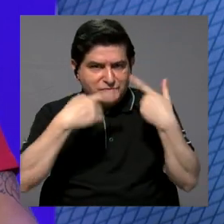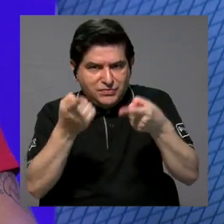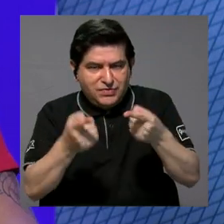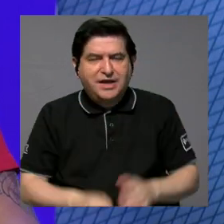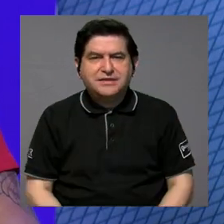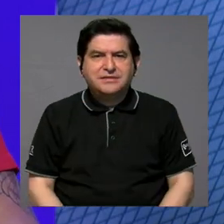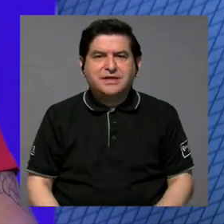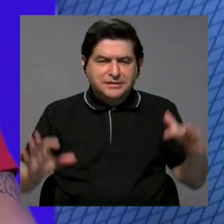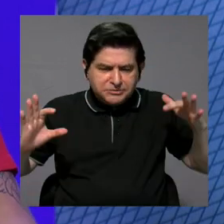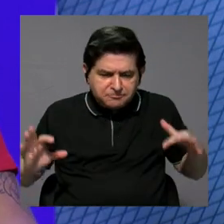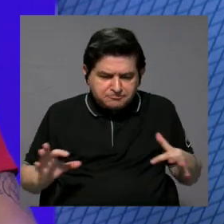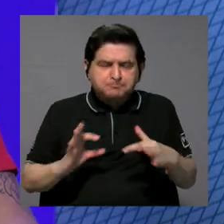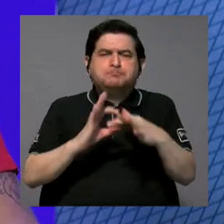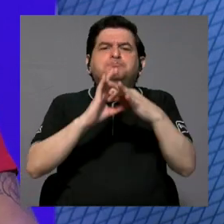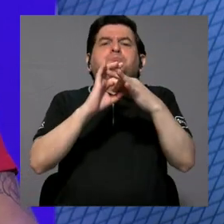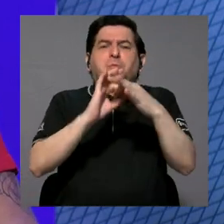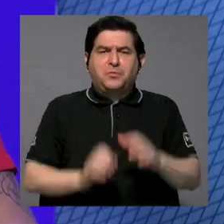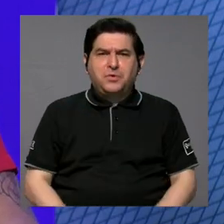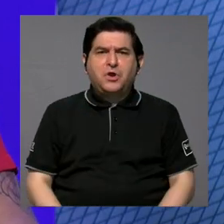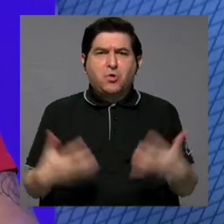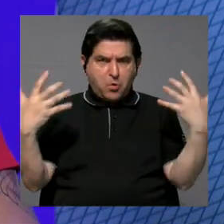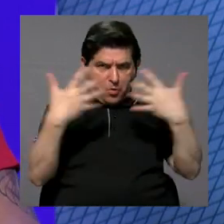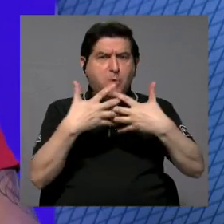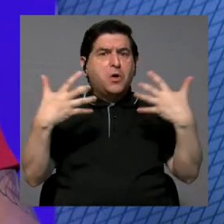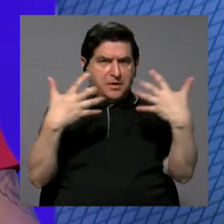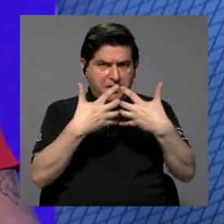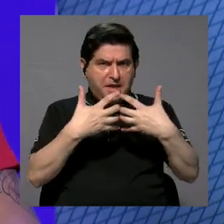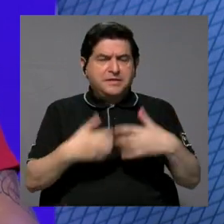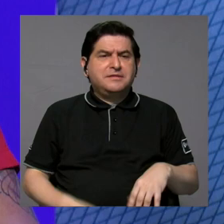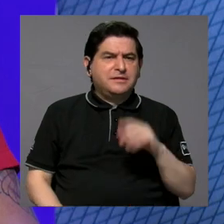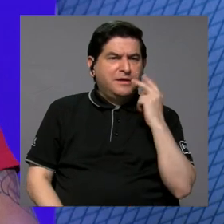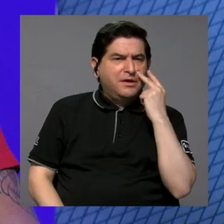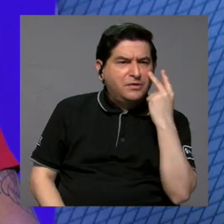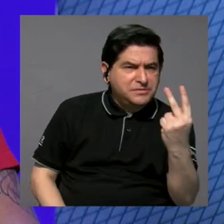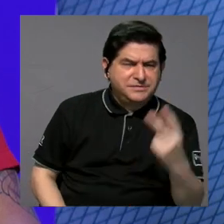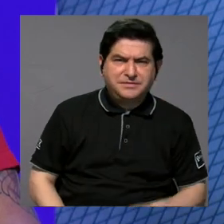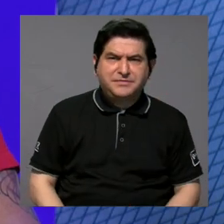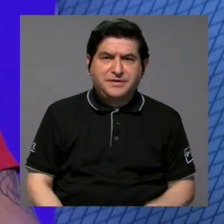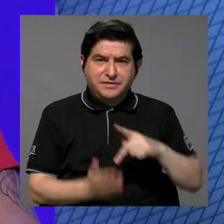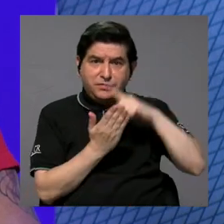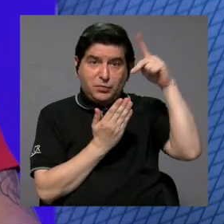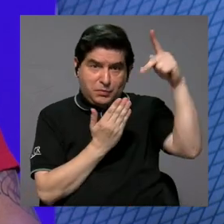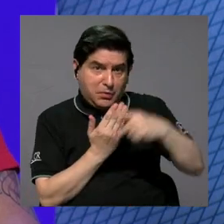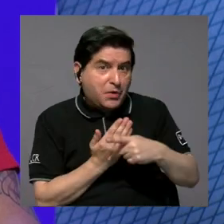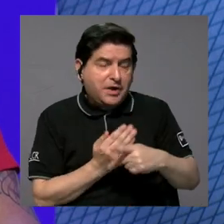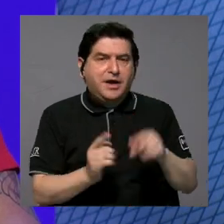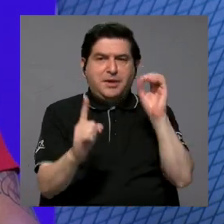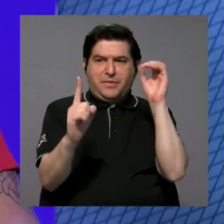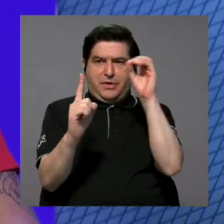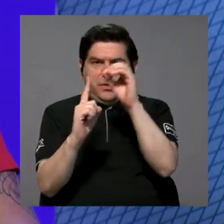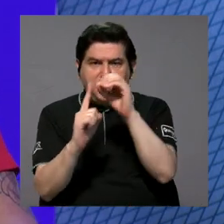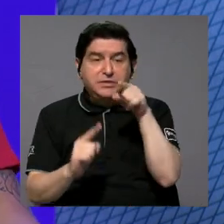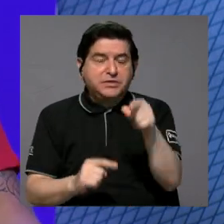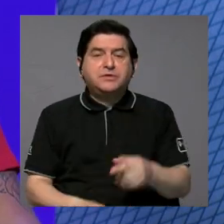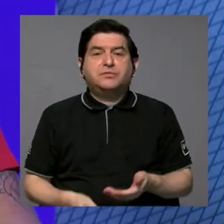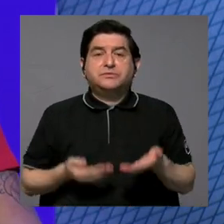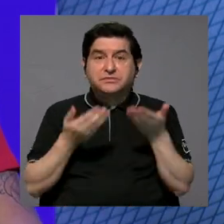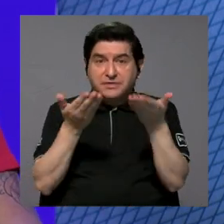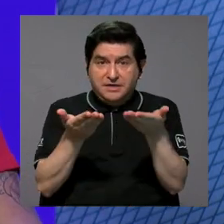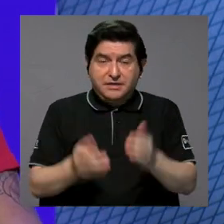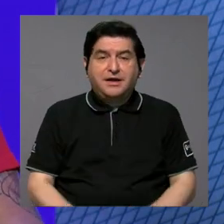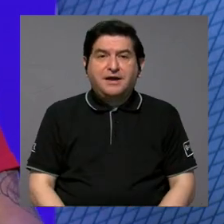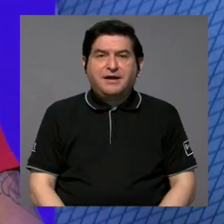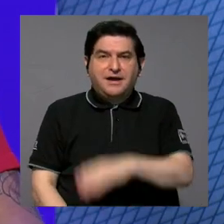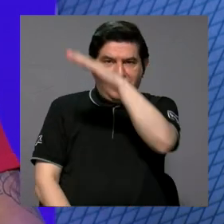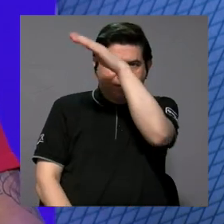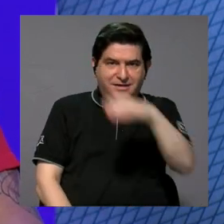hacemos una articulación, verdad, bastante coherente con ellos de ver que el programa, que los objetivos que ellos traen estén